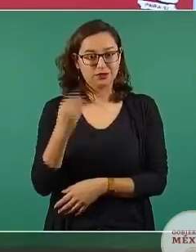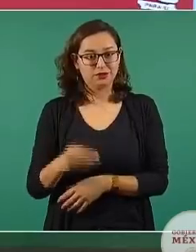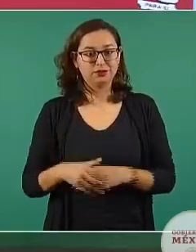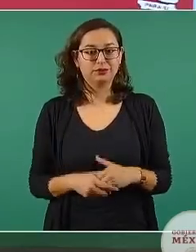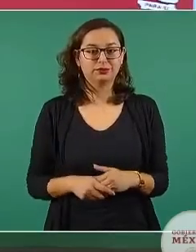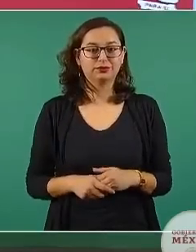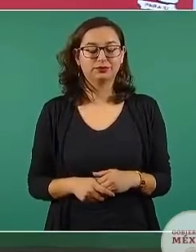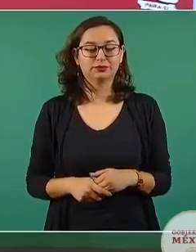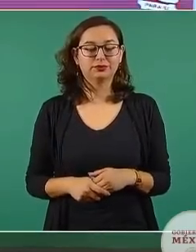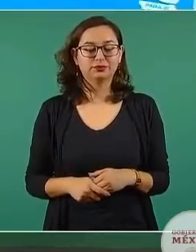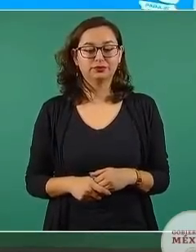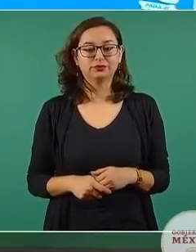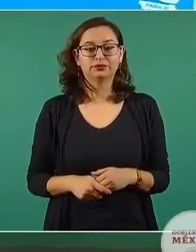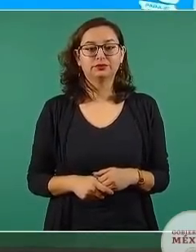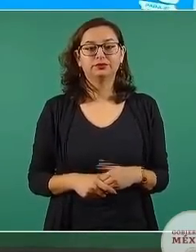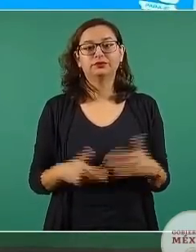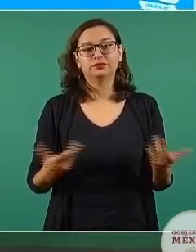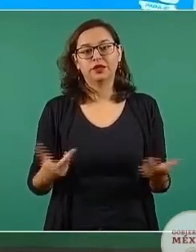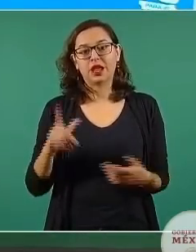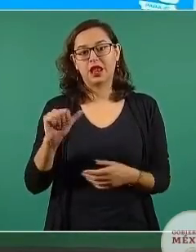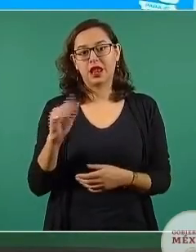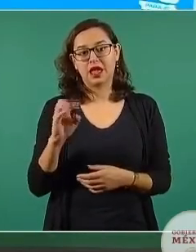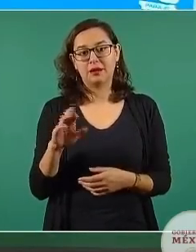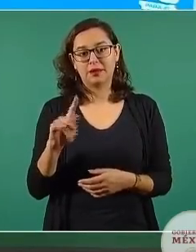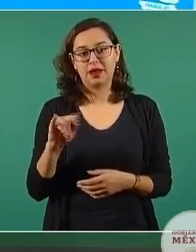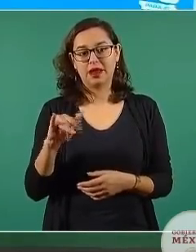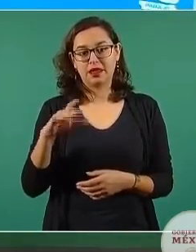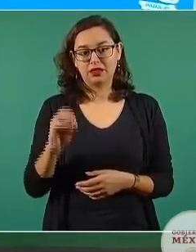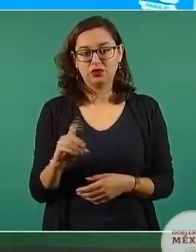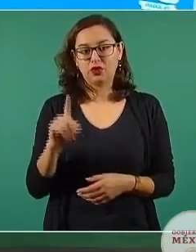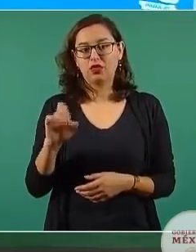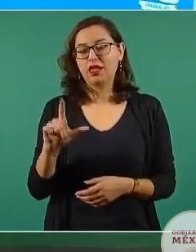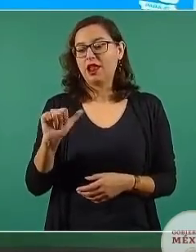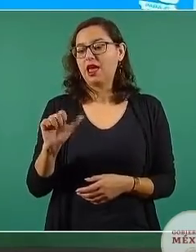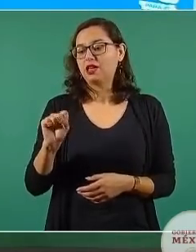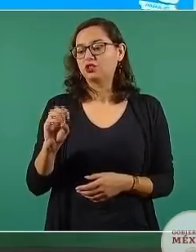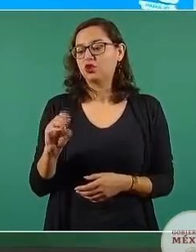a El laberinto de la soledad, obviamente, de Octavio Paz,